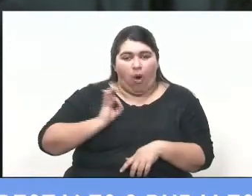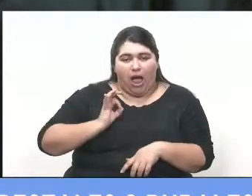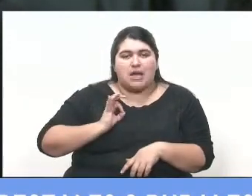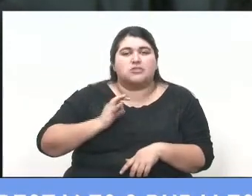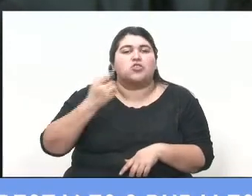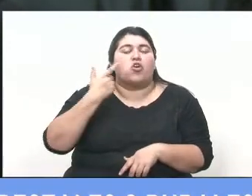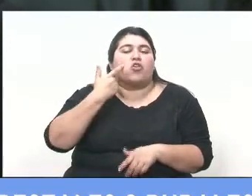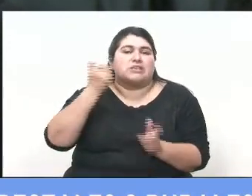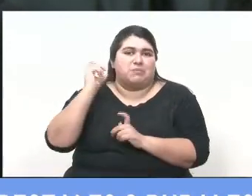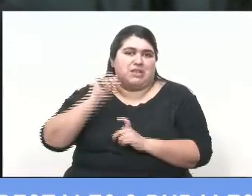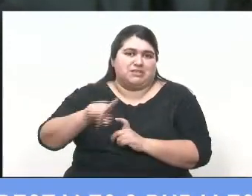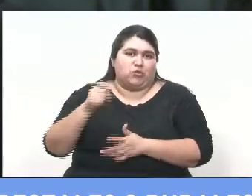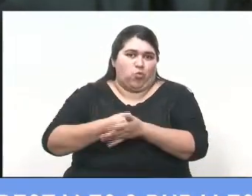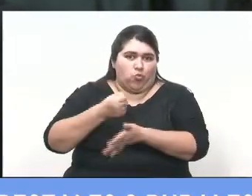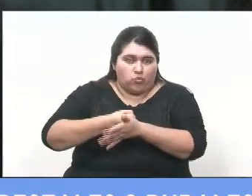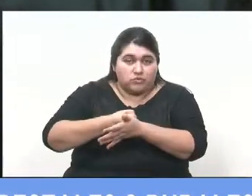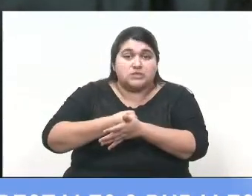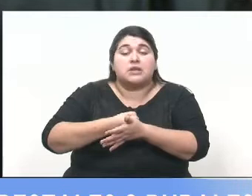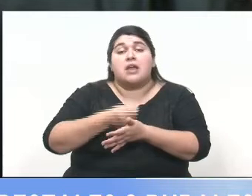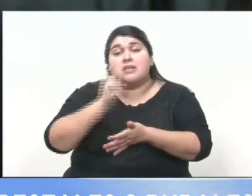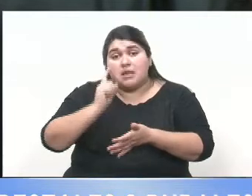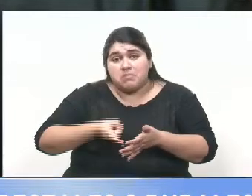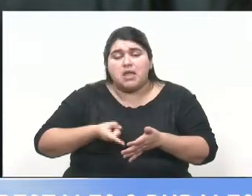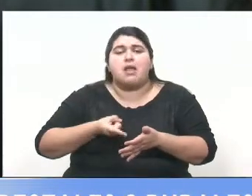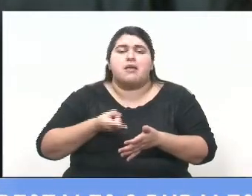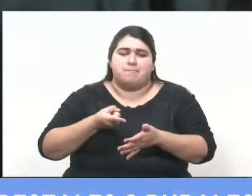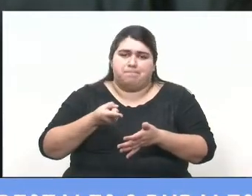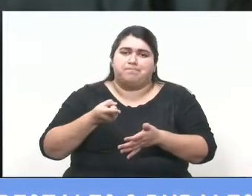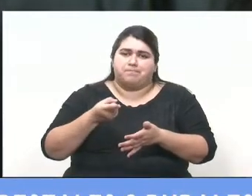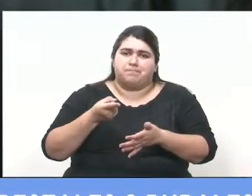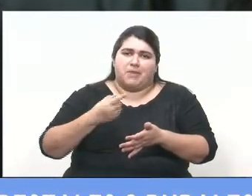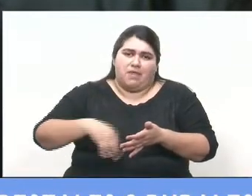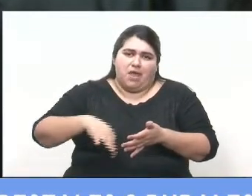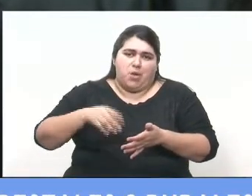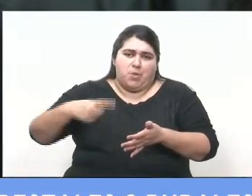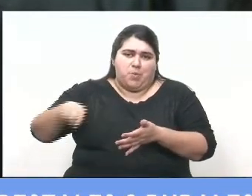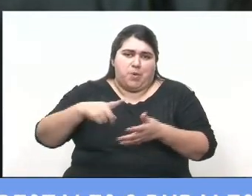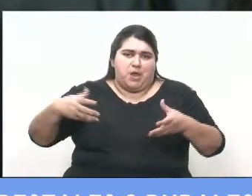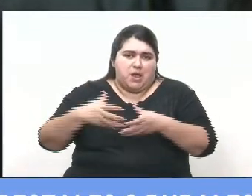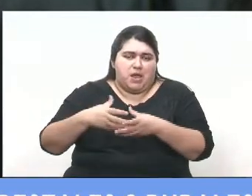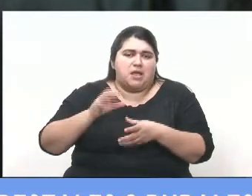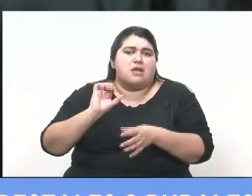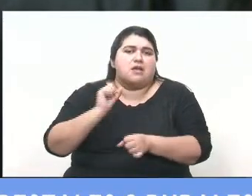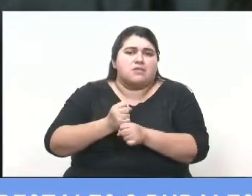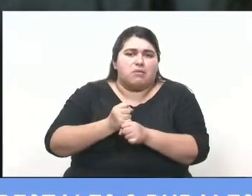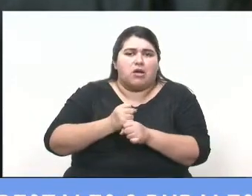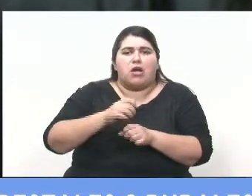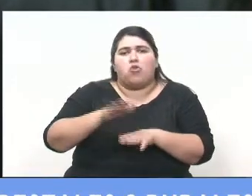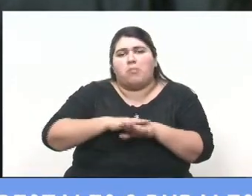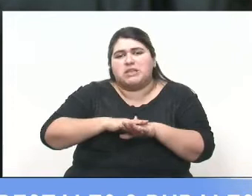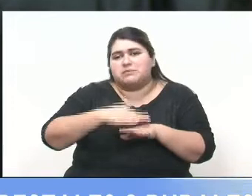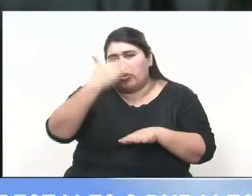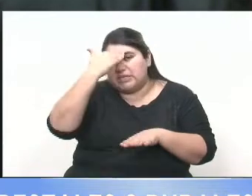de lucha y de los cuales deberán haber trabajado no menos de 15 años